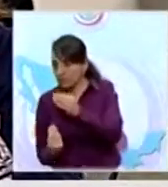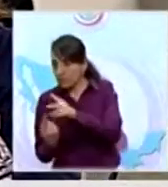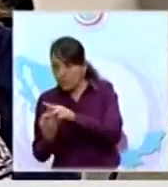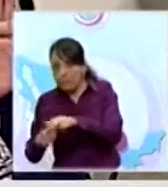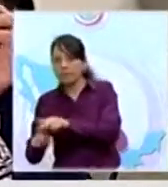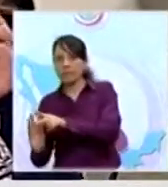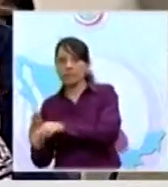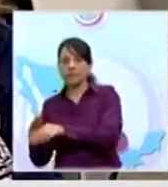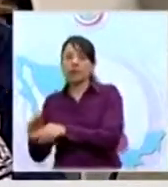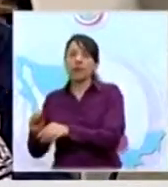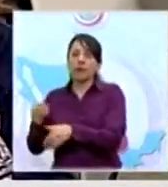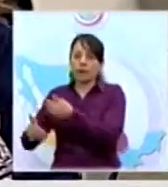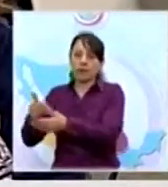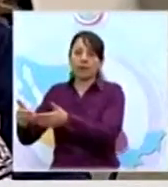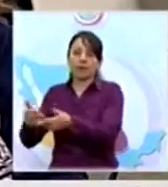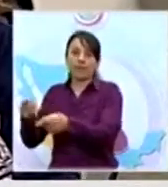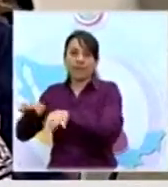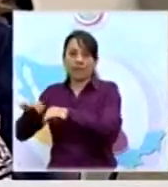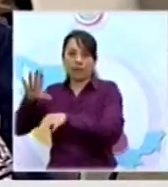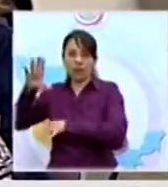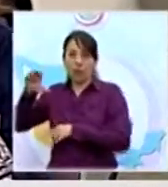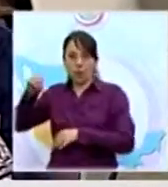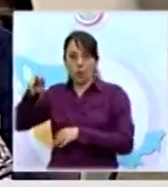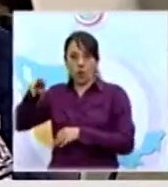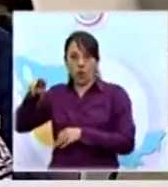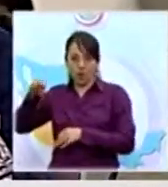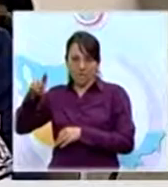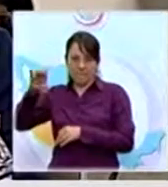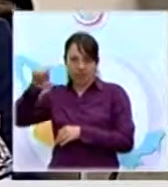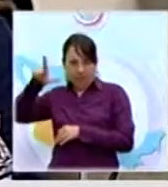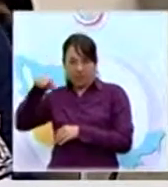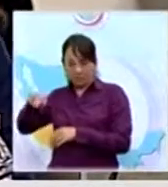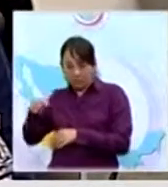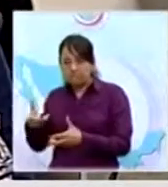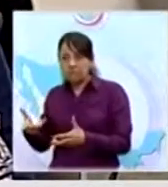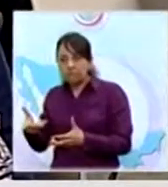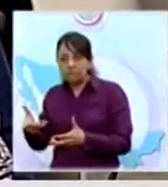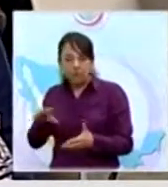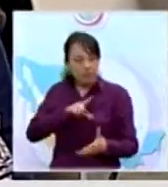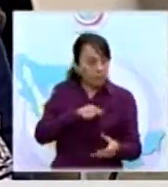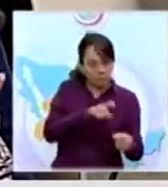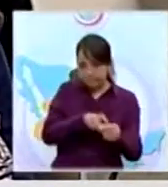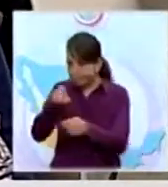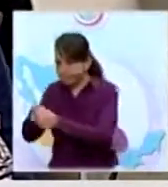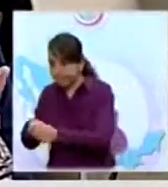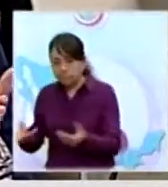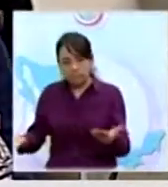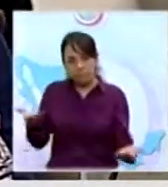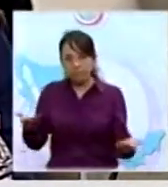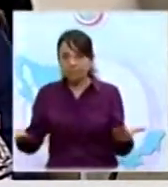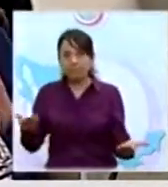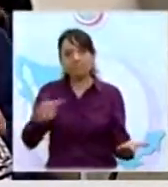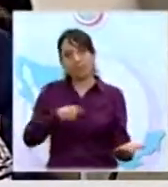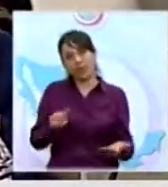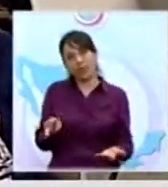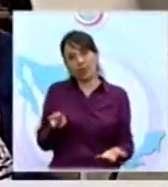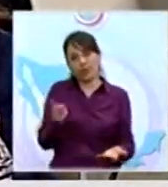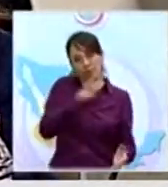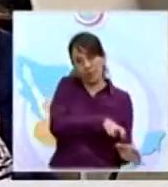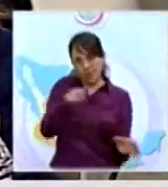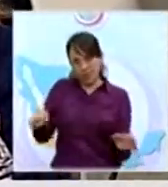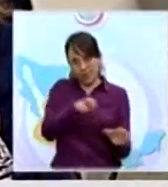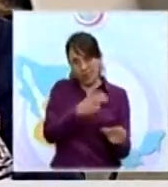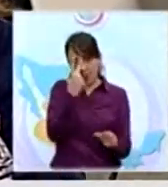eran de alguna manera no muy verídicos, no muy verídicos, aunque sabemos que